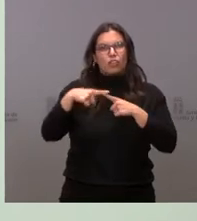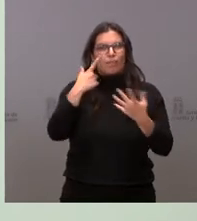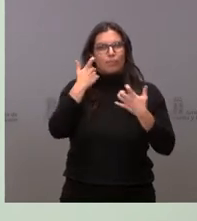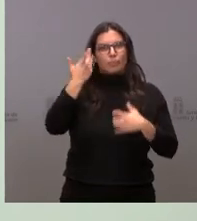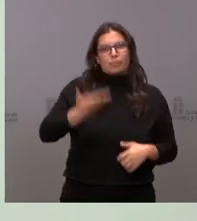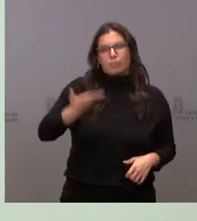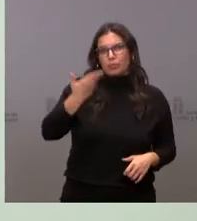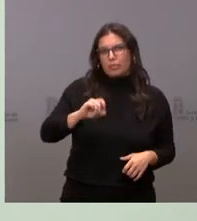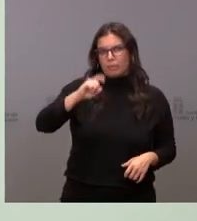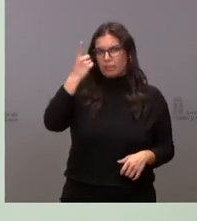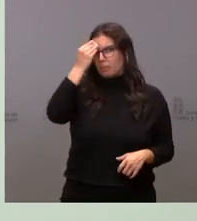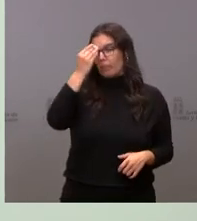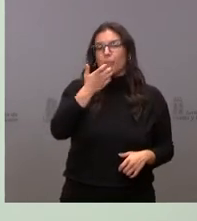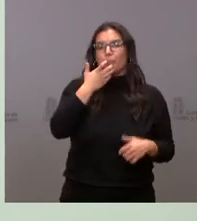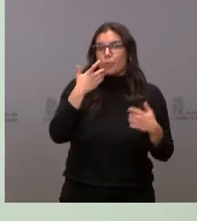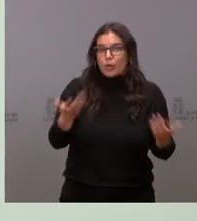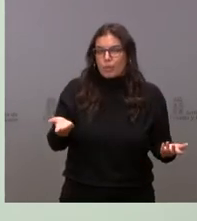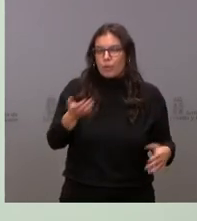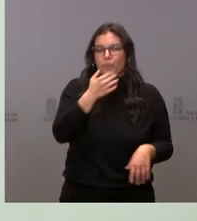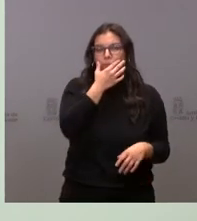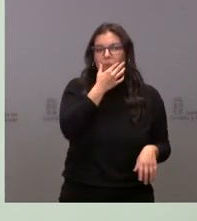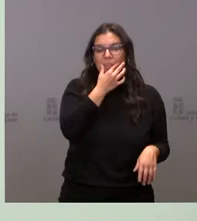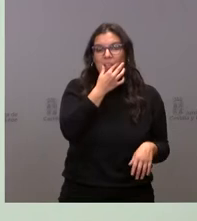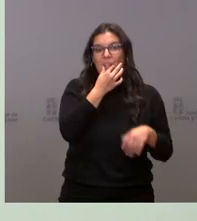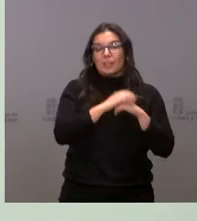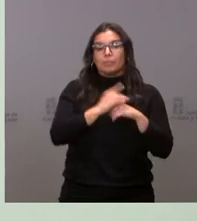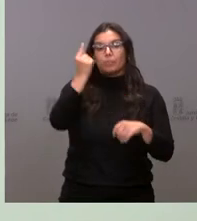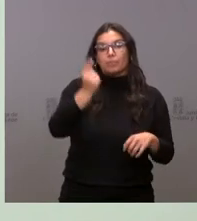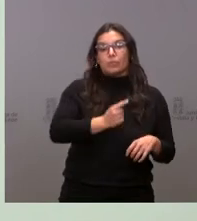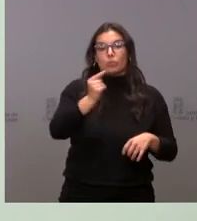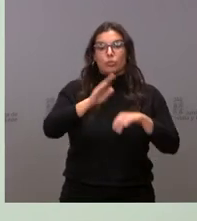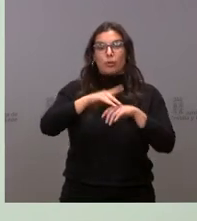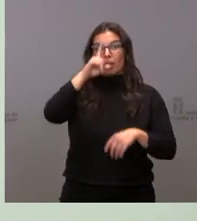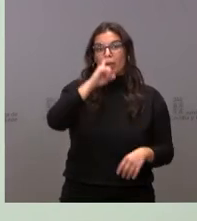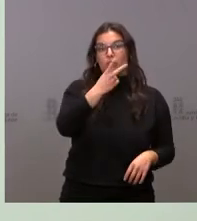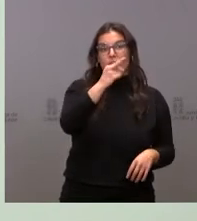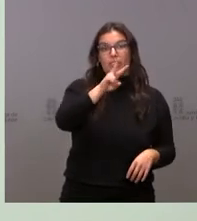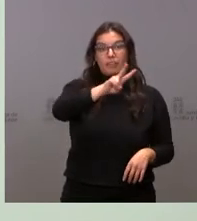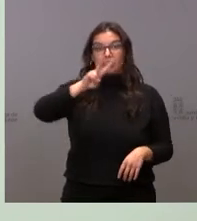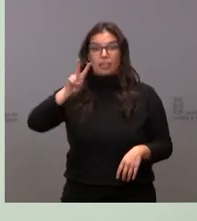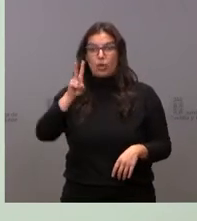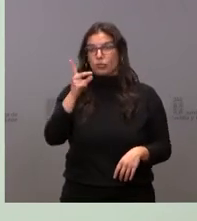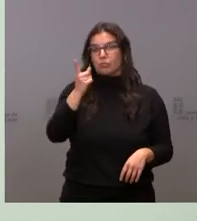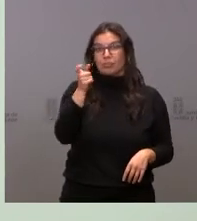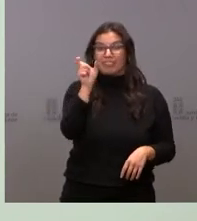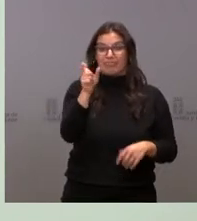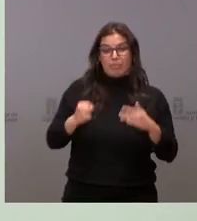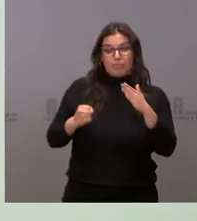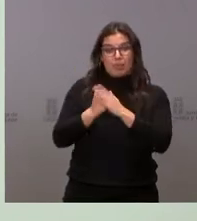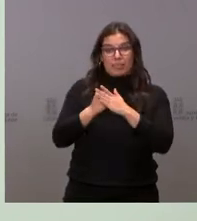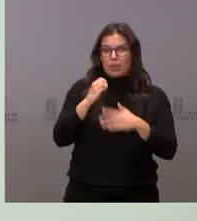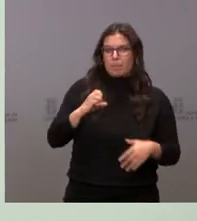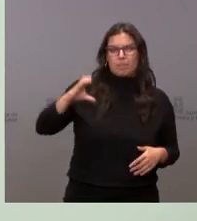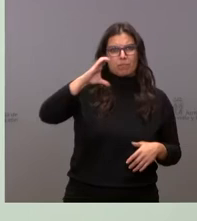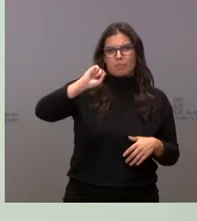Por poner un ejemplo, los presupuestos para el año 2022 son los más altos de la historia, con un